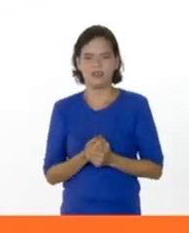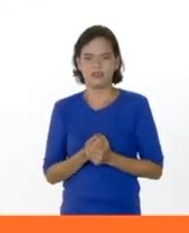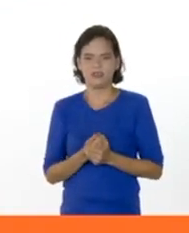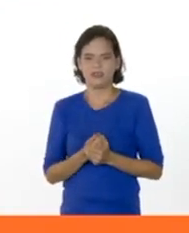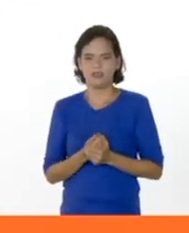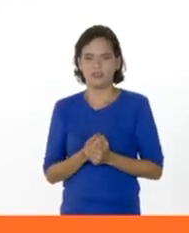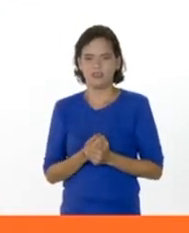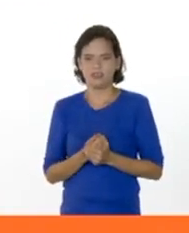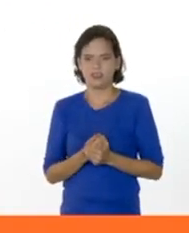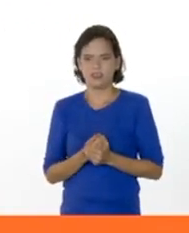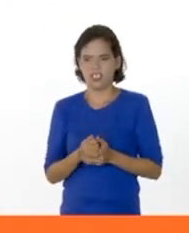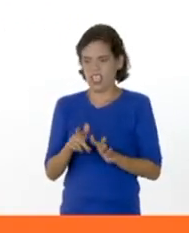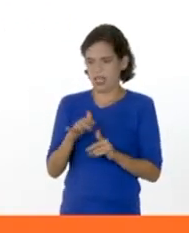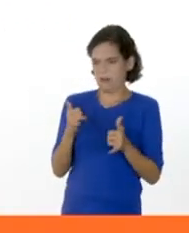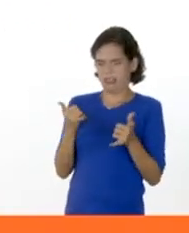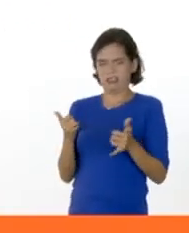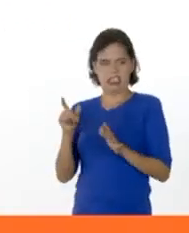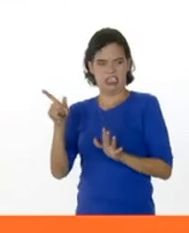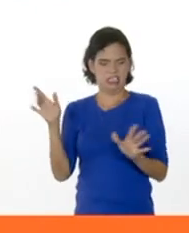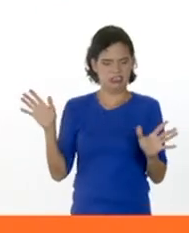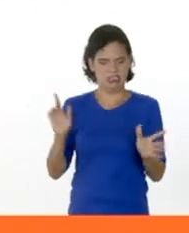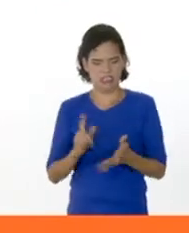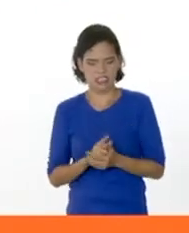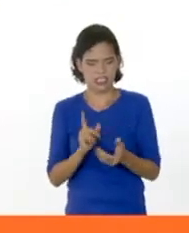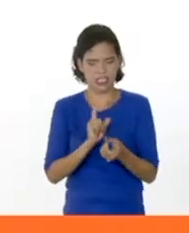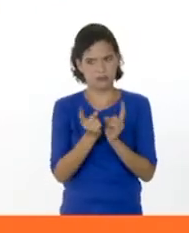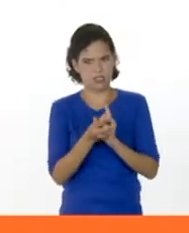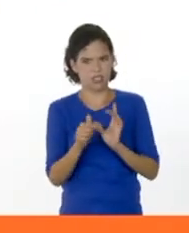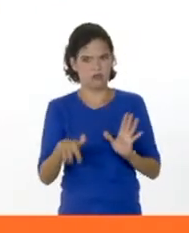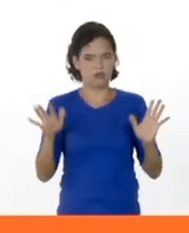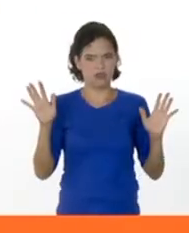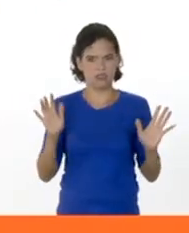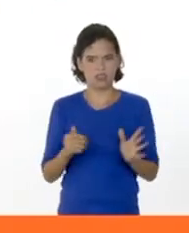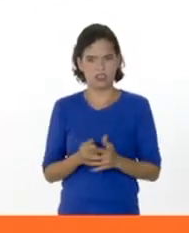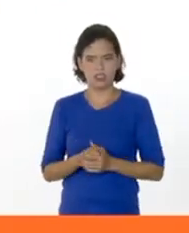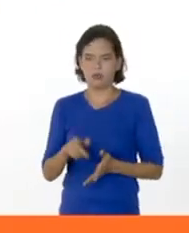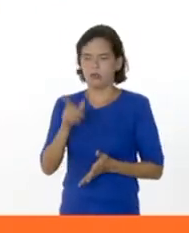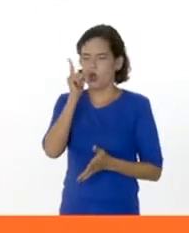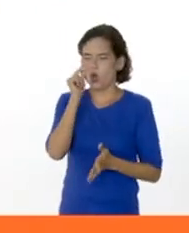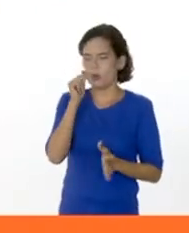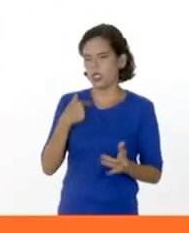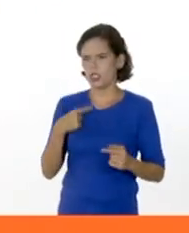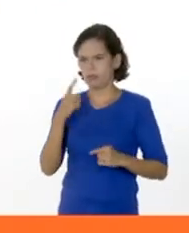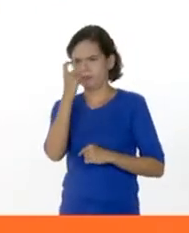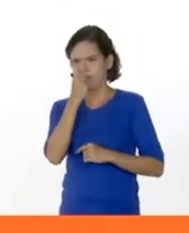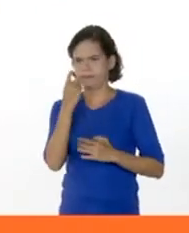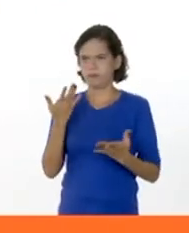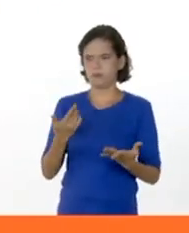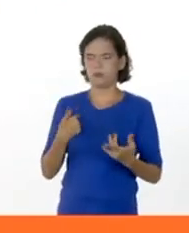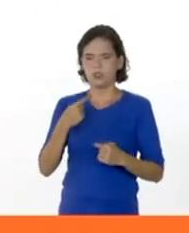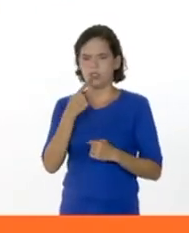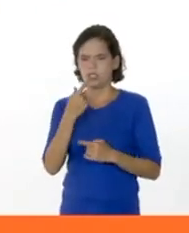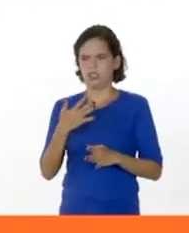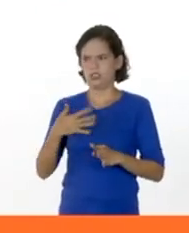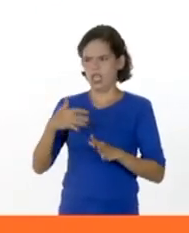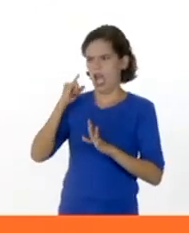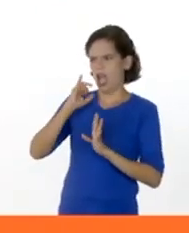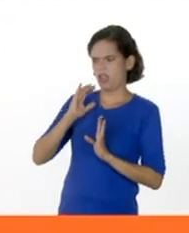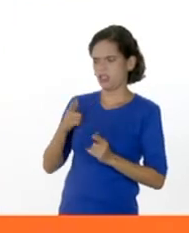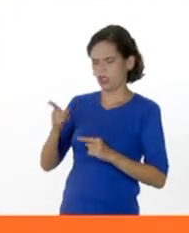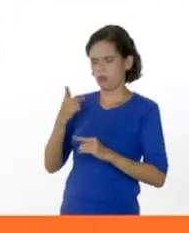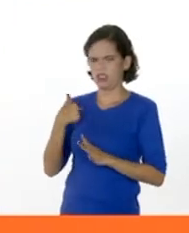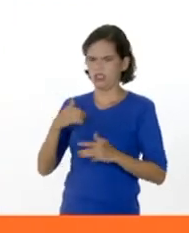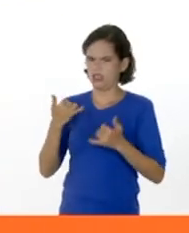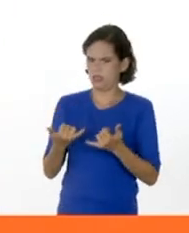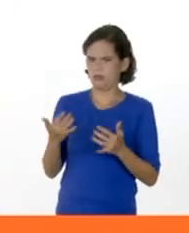hoy hormonal, algo le está pasando que está cambiada, o también hay hombres que tienen mal humor, que tienen mal carácter, entonces dicen, ay, este como que tiene algo.